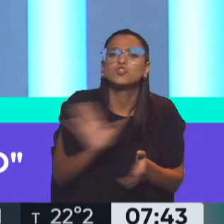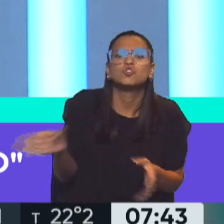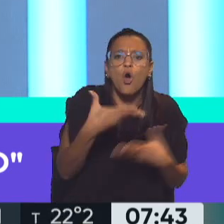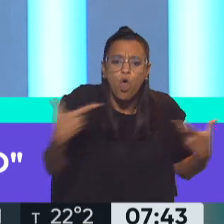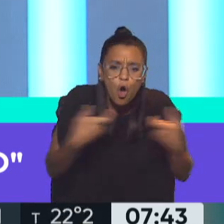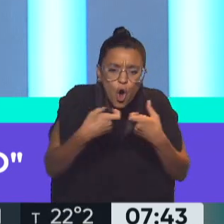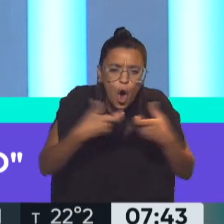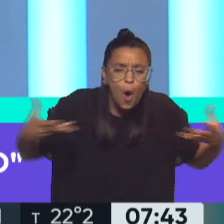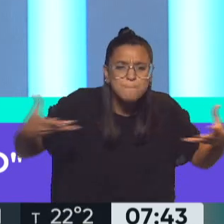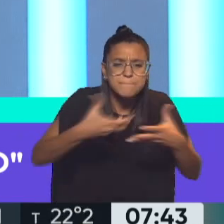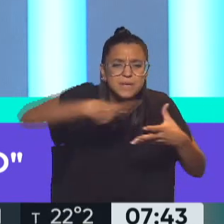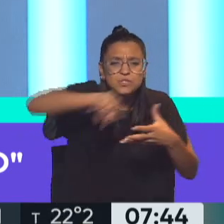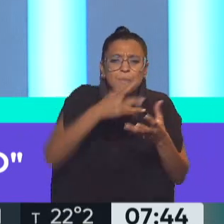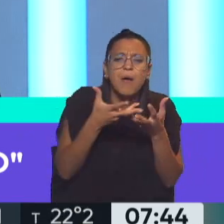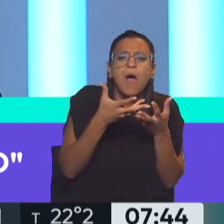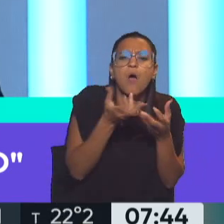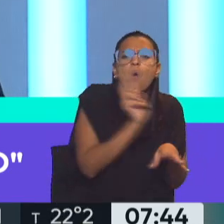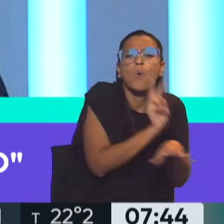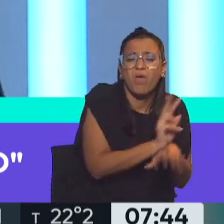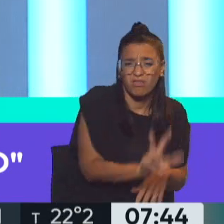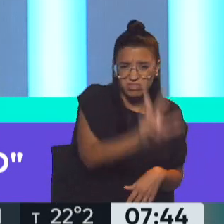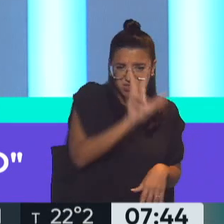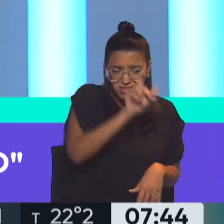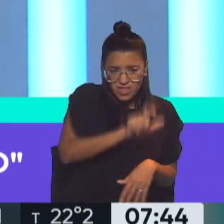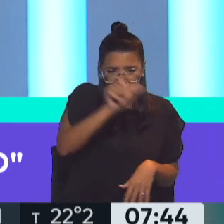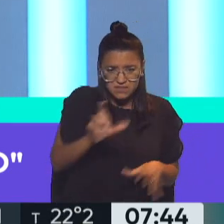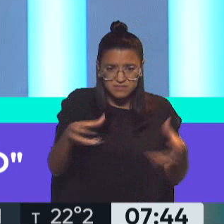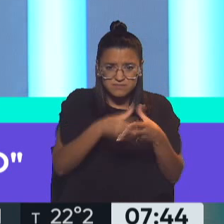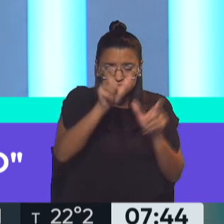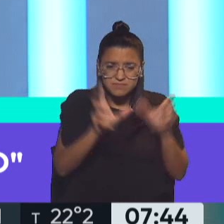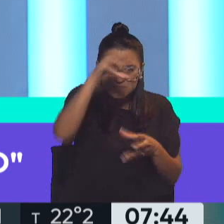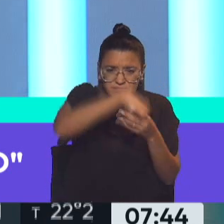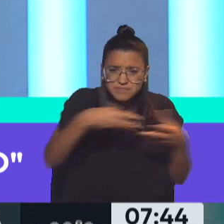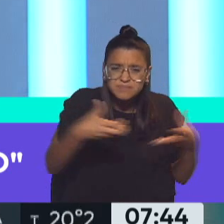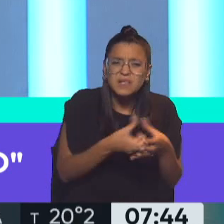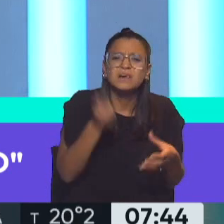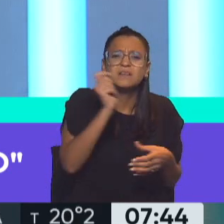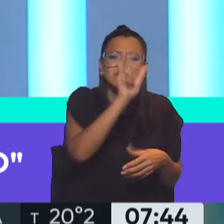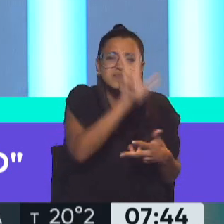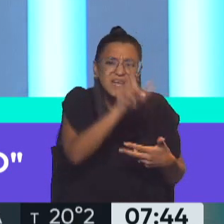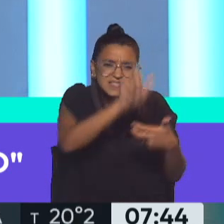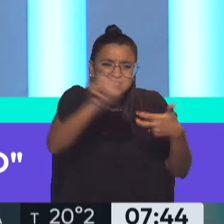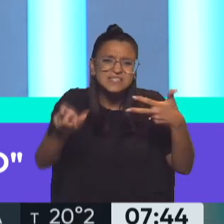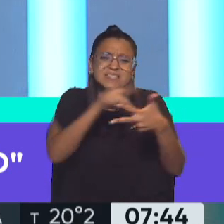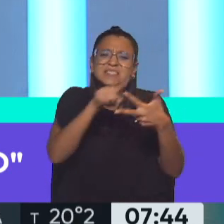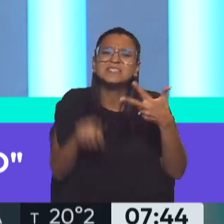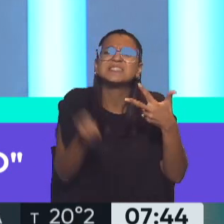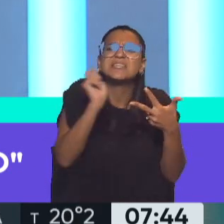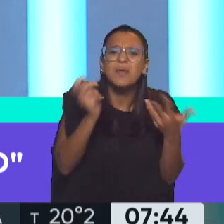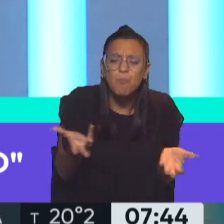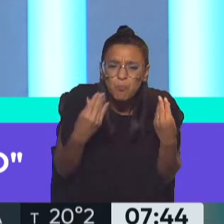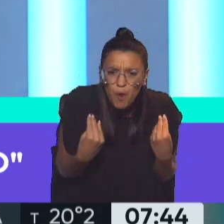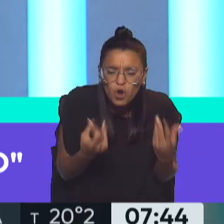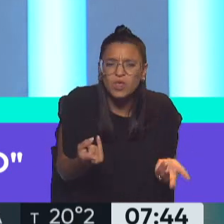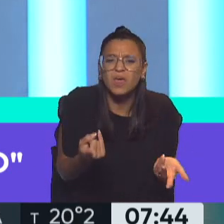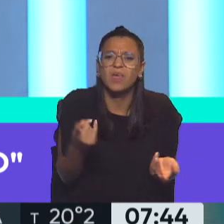complotado para proteger a 3 integrantes de una brigada. ¿Quiénes eran estos 3 integrantes de la brigada? ¿Por qué